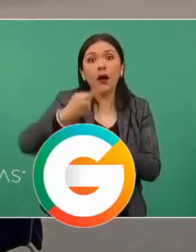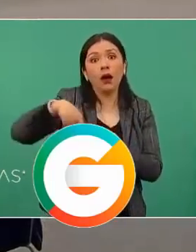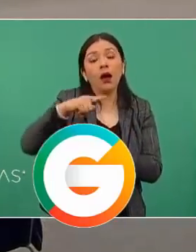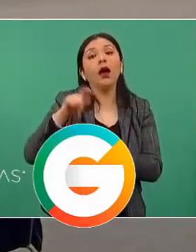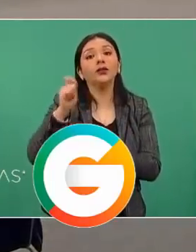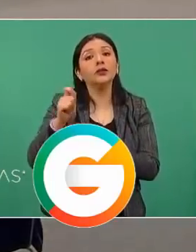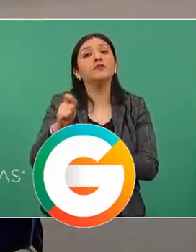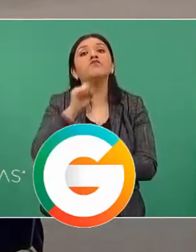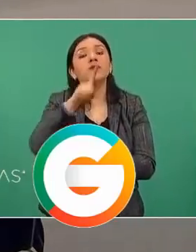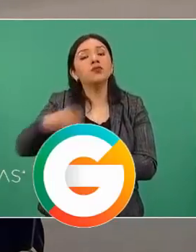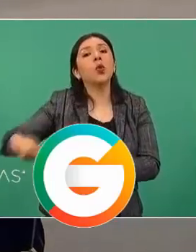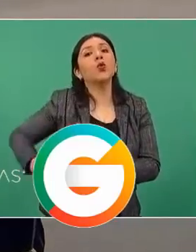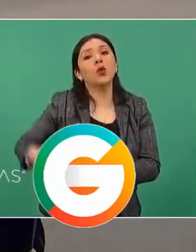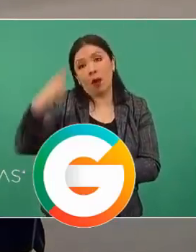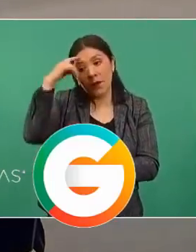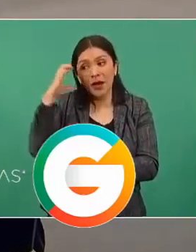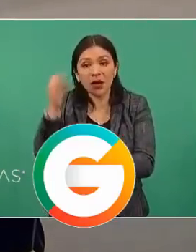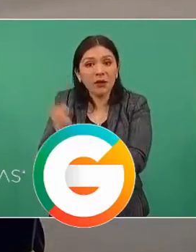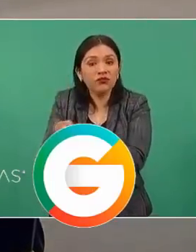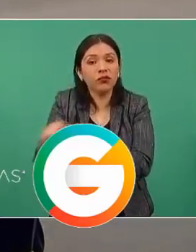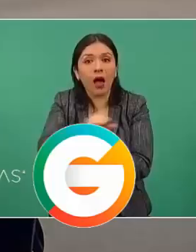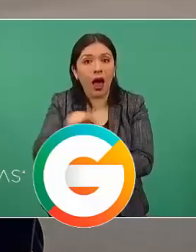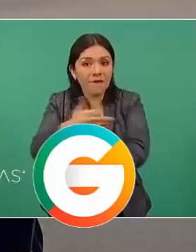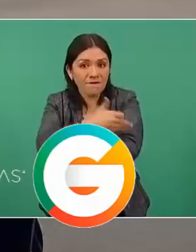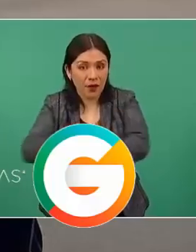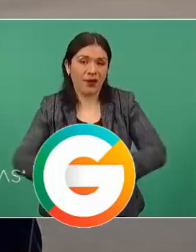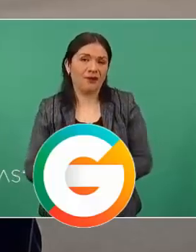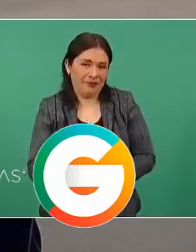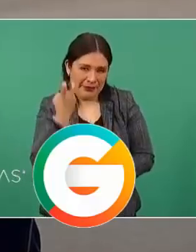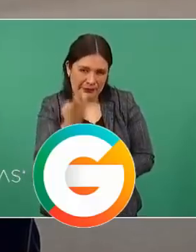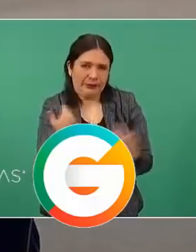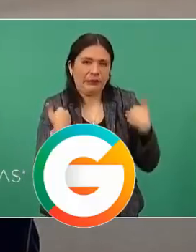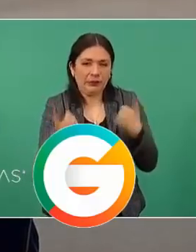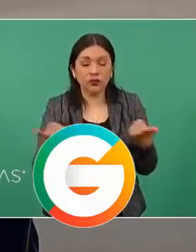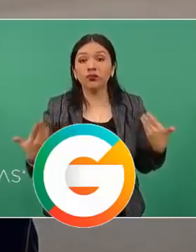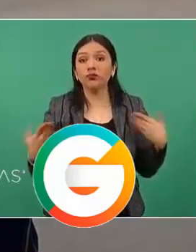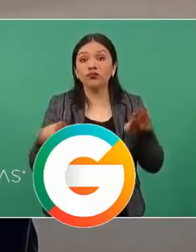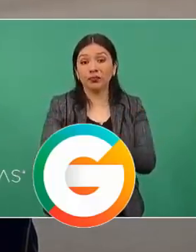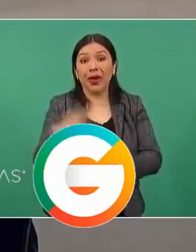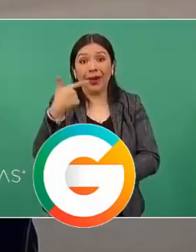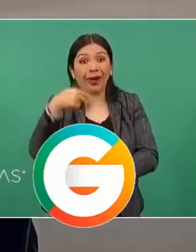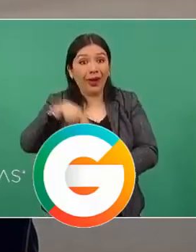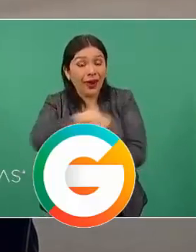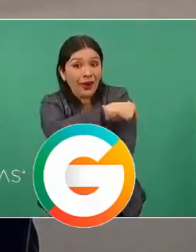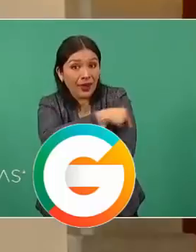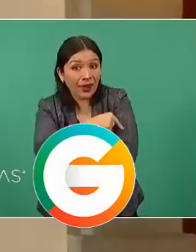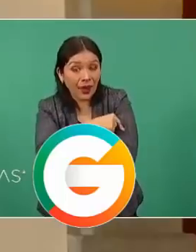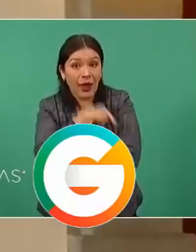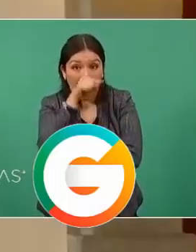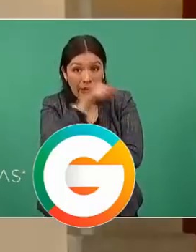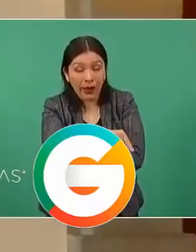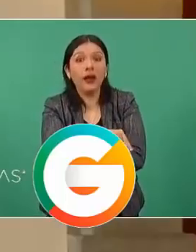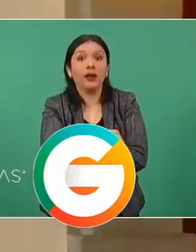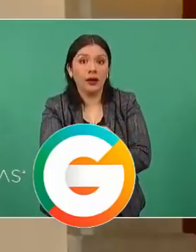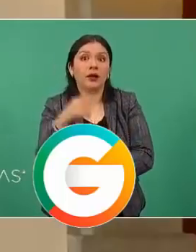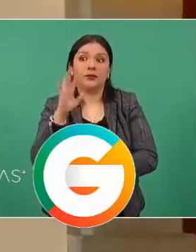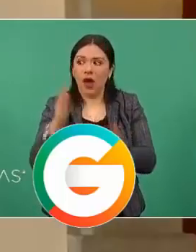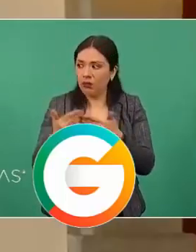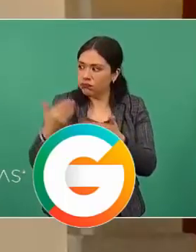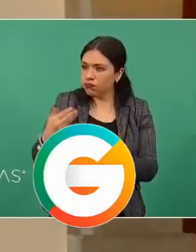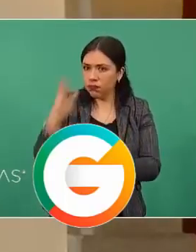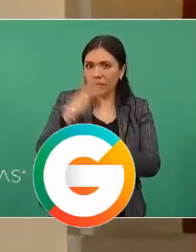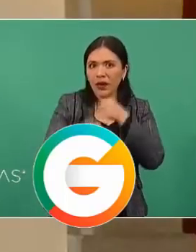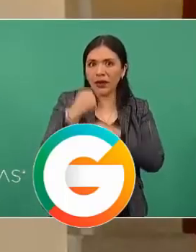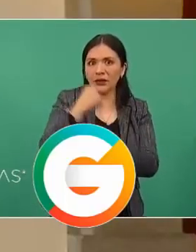hecho delictivo. Adelante, por favor. Como conclusiones, la Guardia Nacional, considerando estos tres años